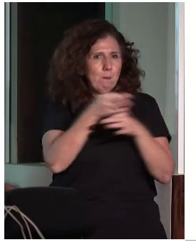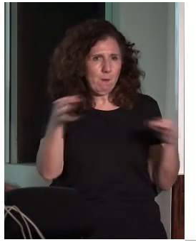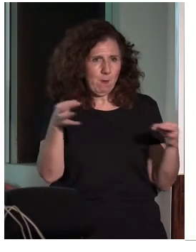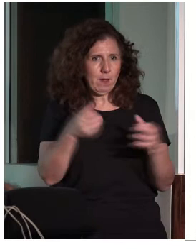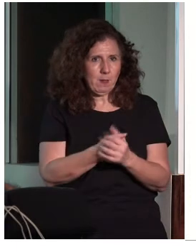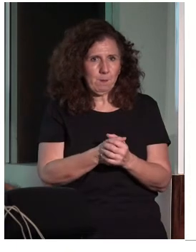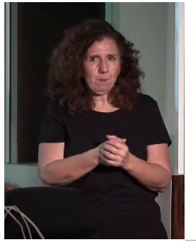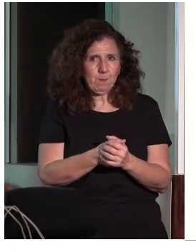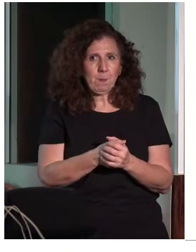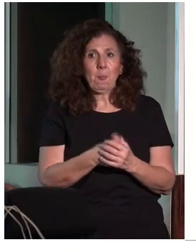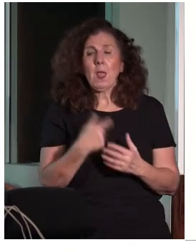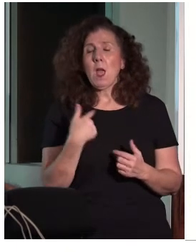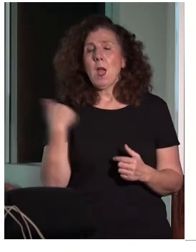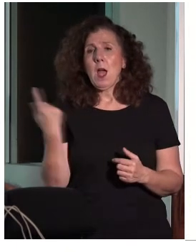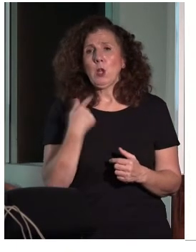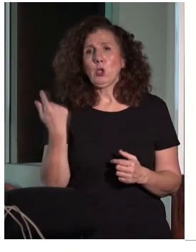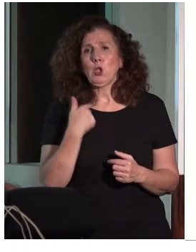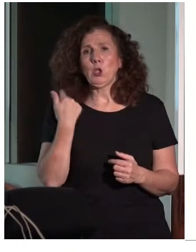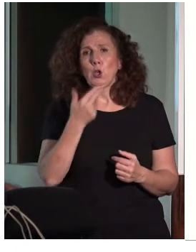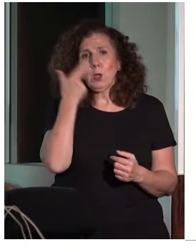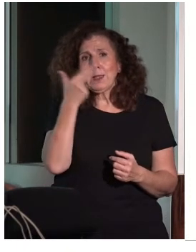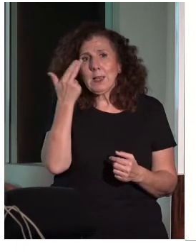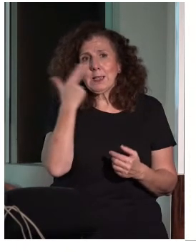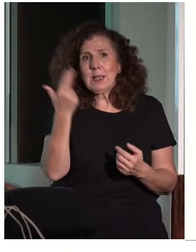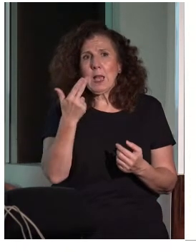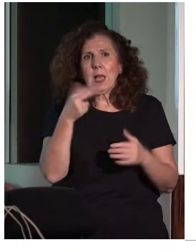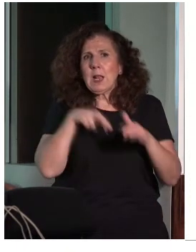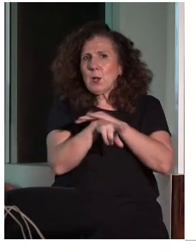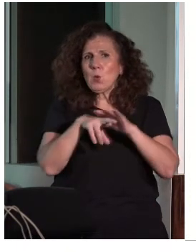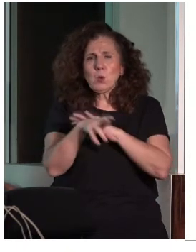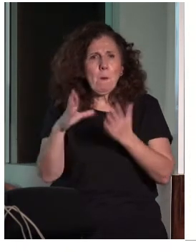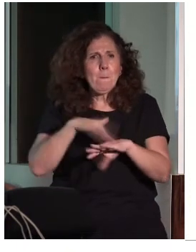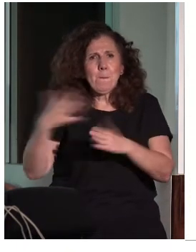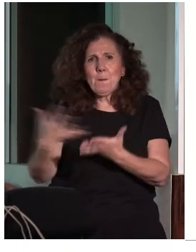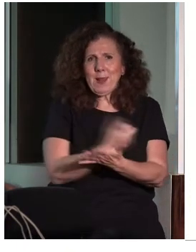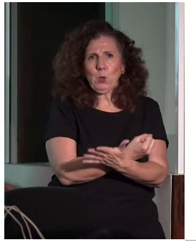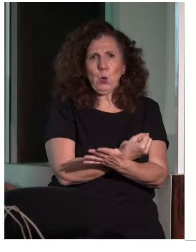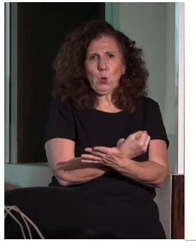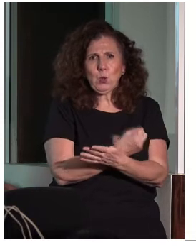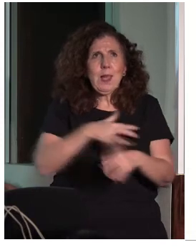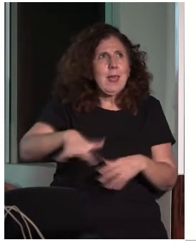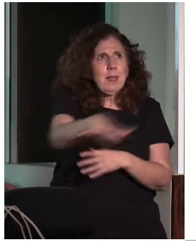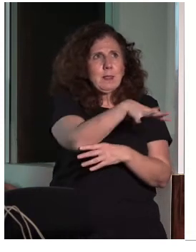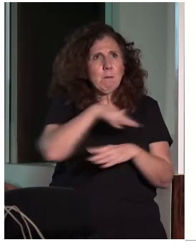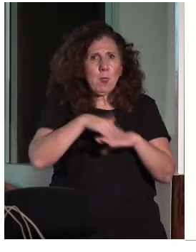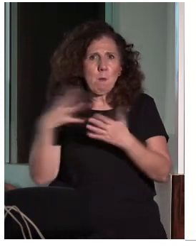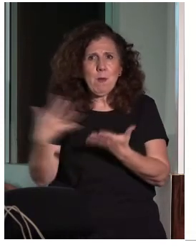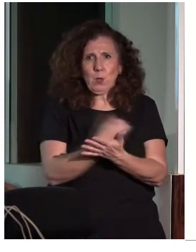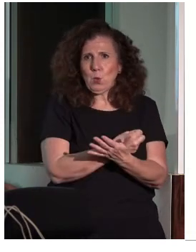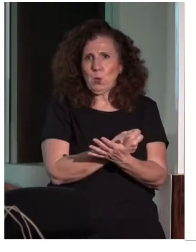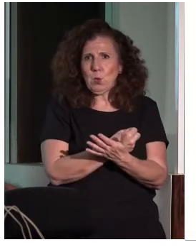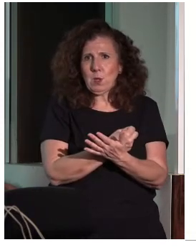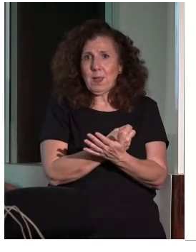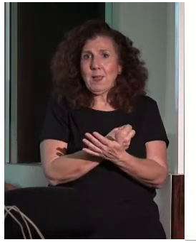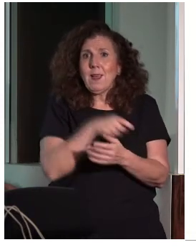A nosotros nos interesaría que los recursos sean generalizados en todos los espacios para todos los eventos, que estuvieran de